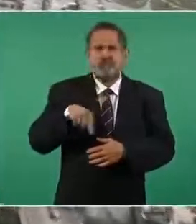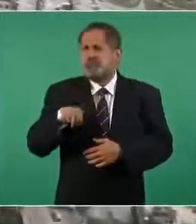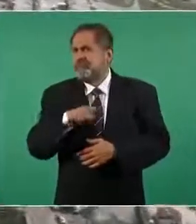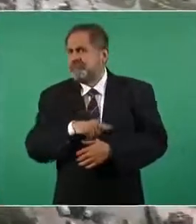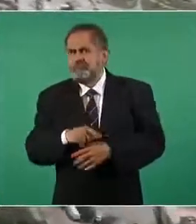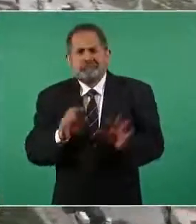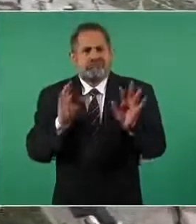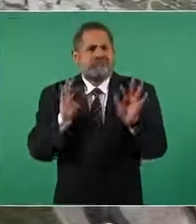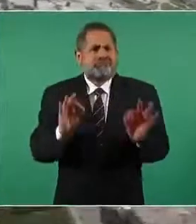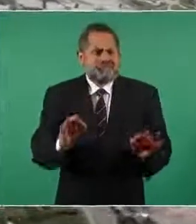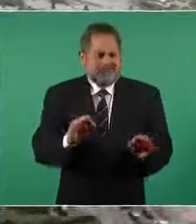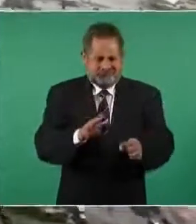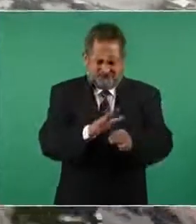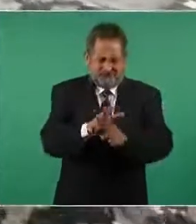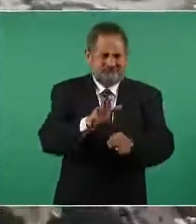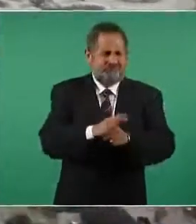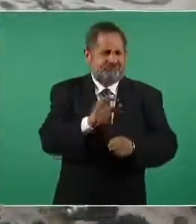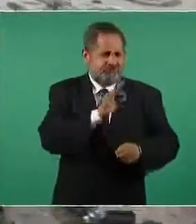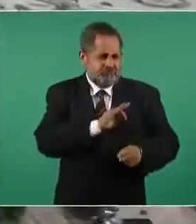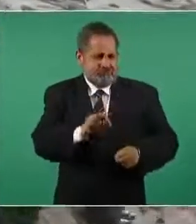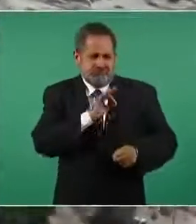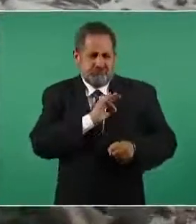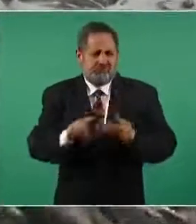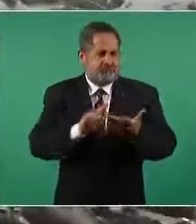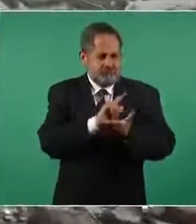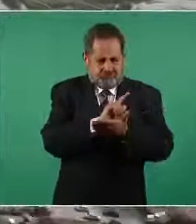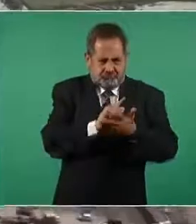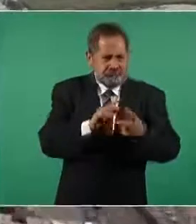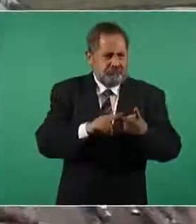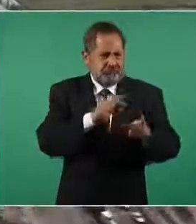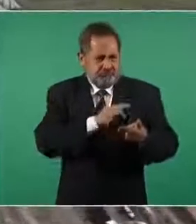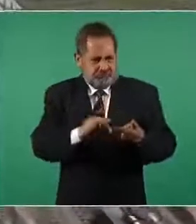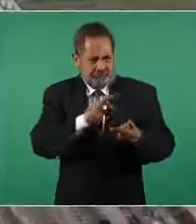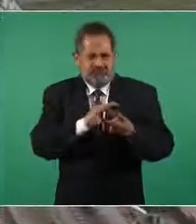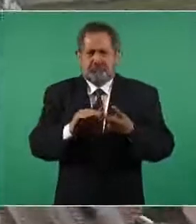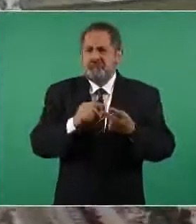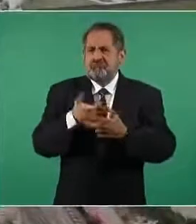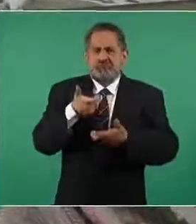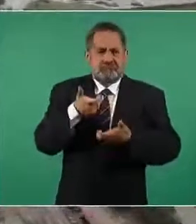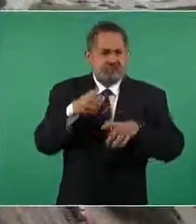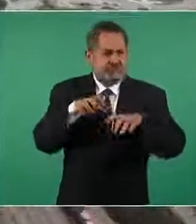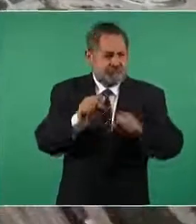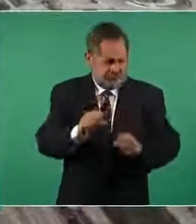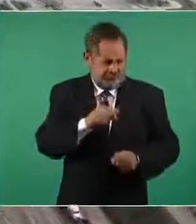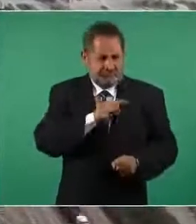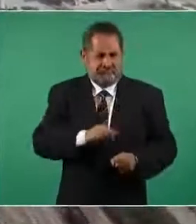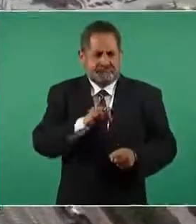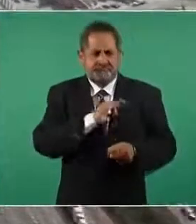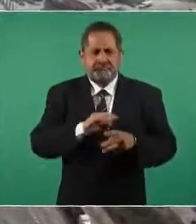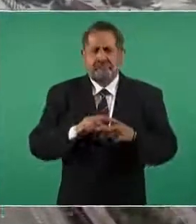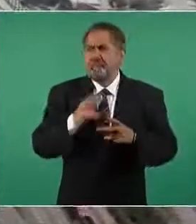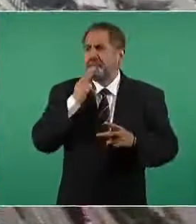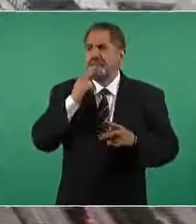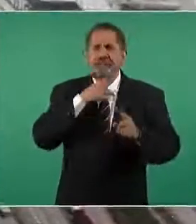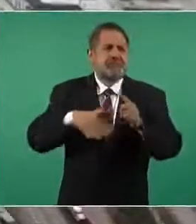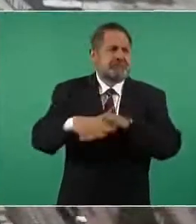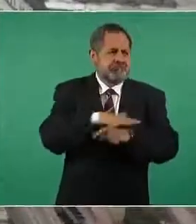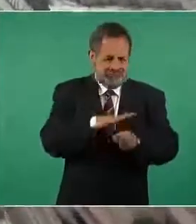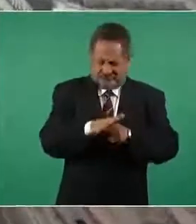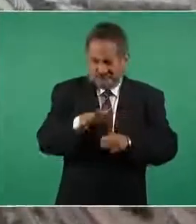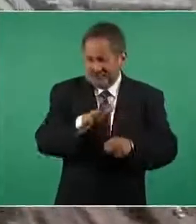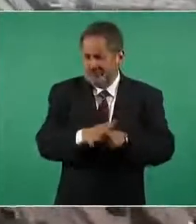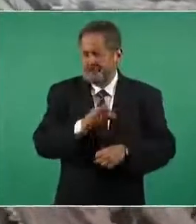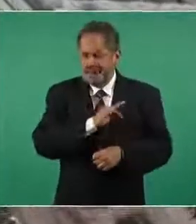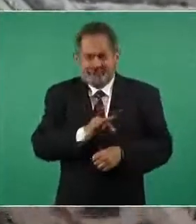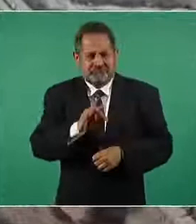legal social y financieramente esta obra ha sido diseñada